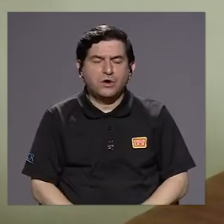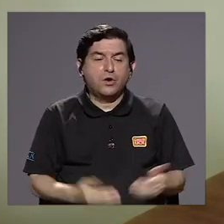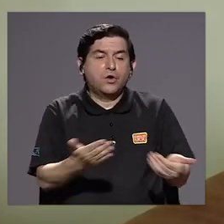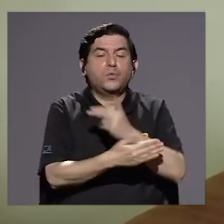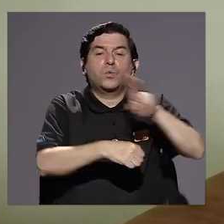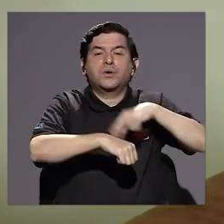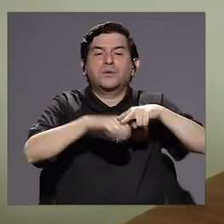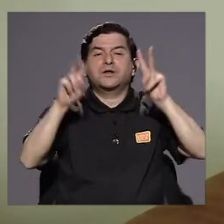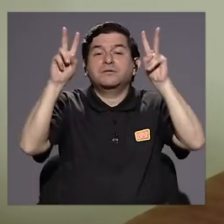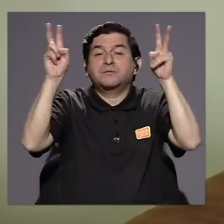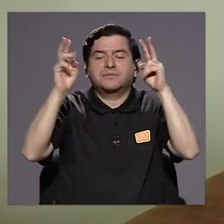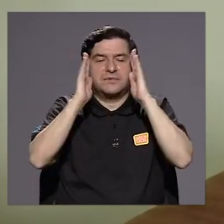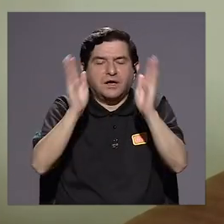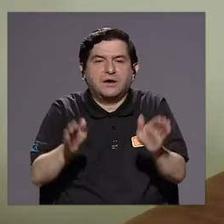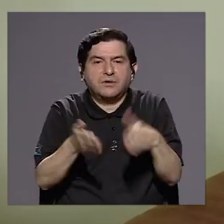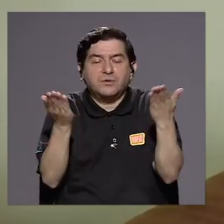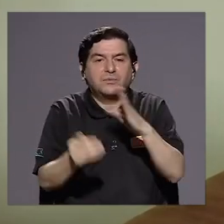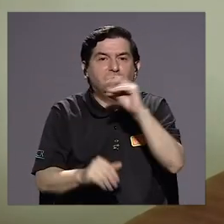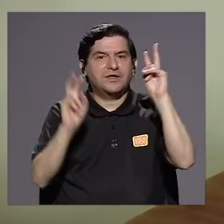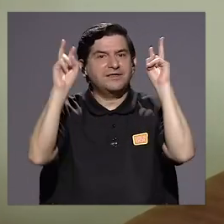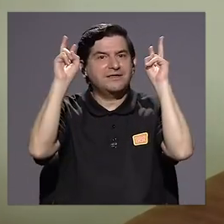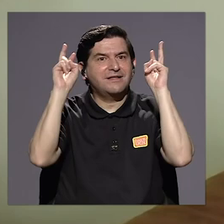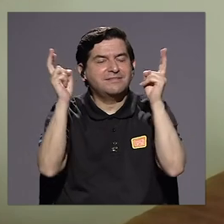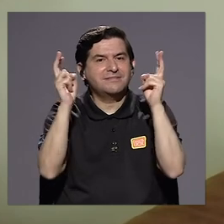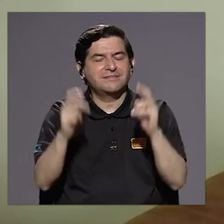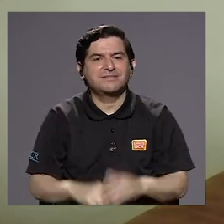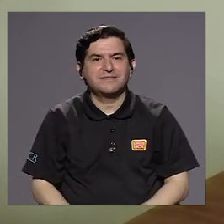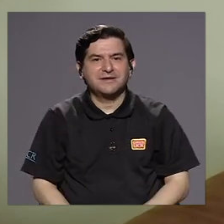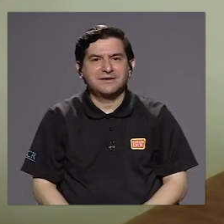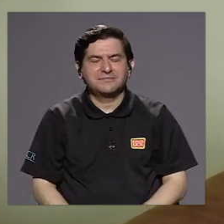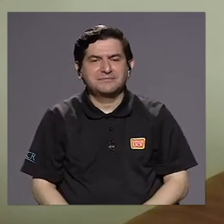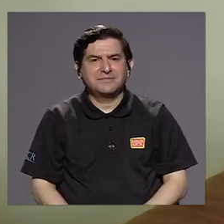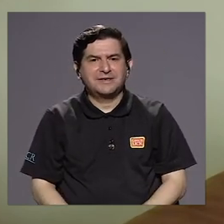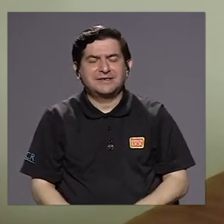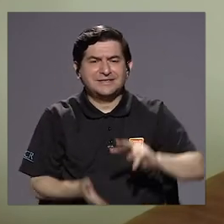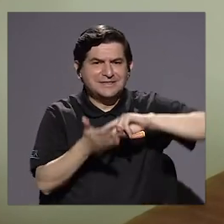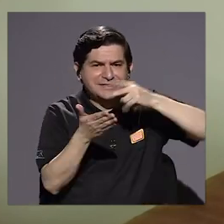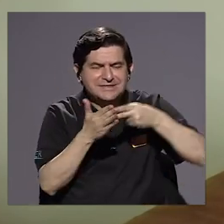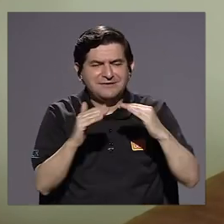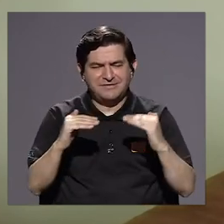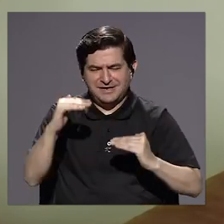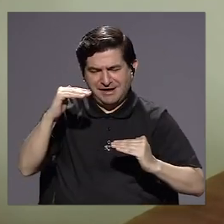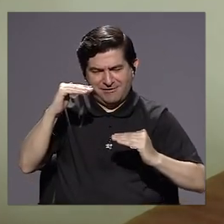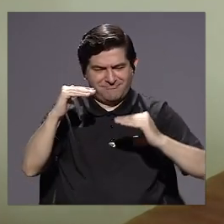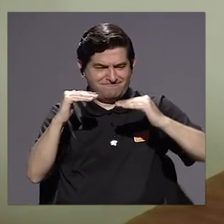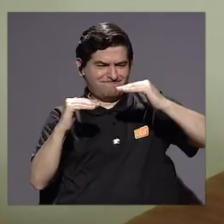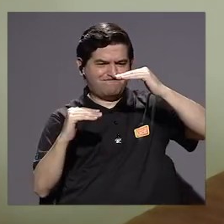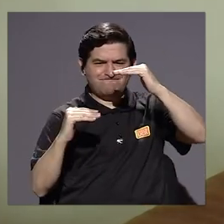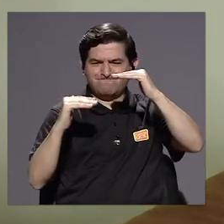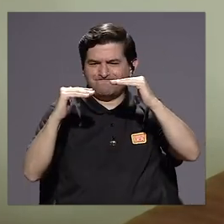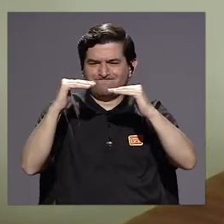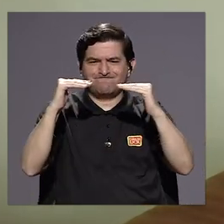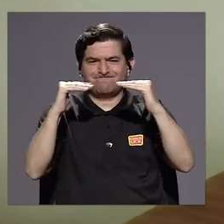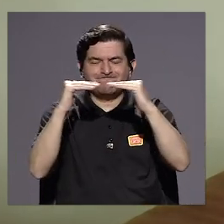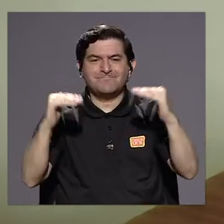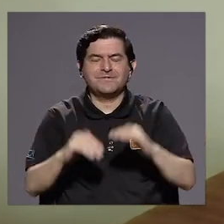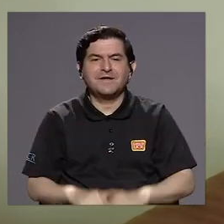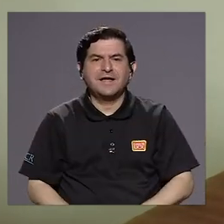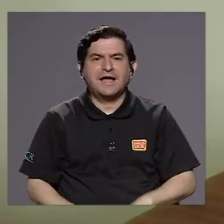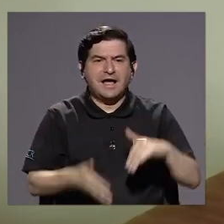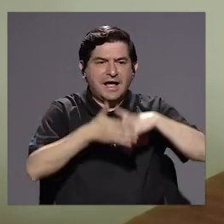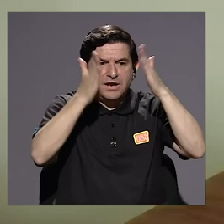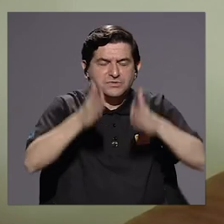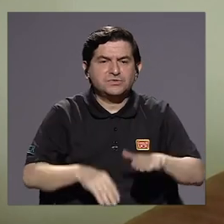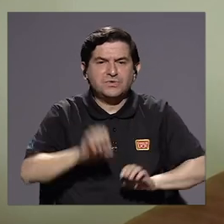normalidad? Y el tema, el gran desafío de ir nivelando a los estudiantes, ¿cómo hacemos la evaluación?